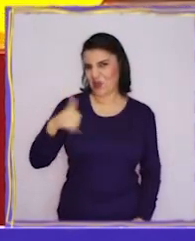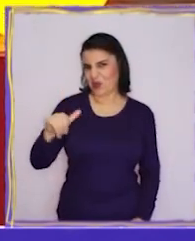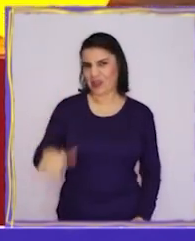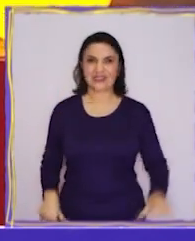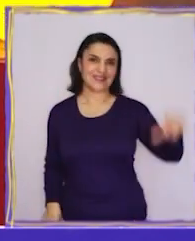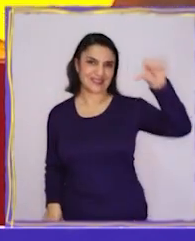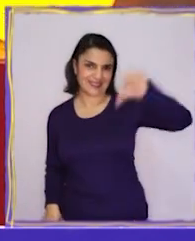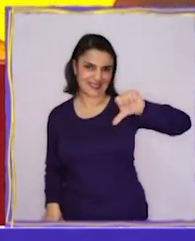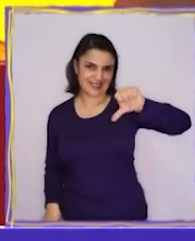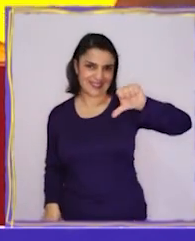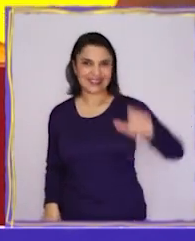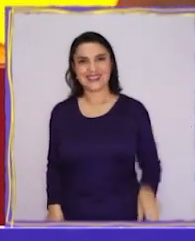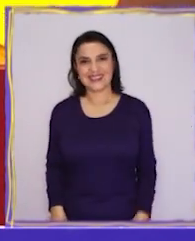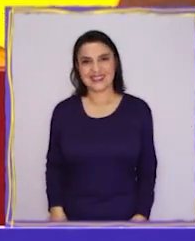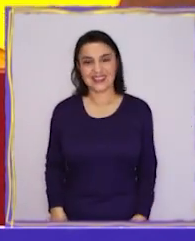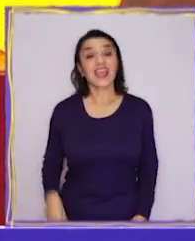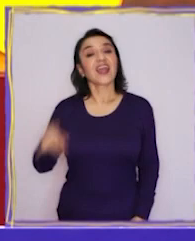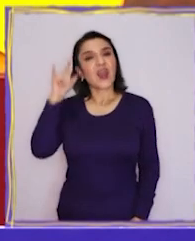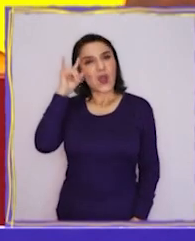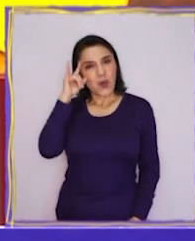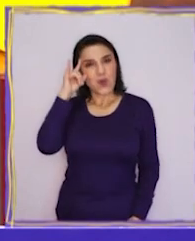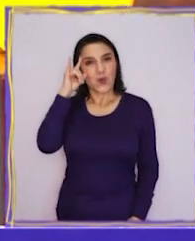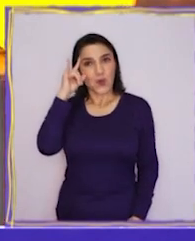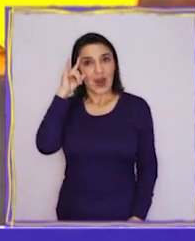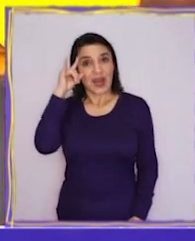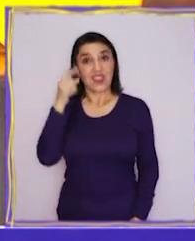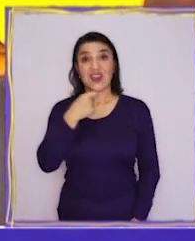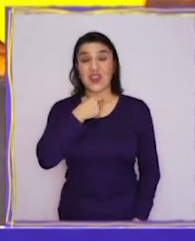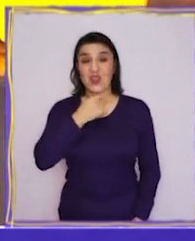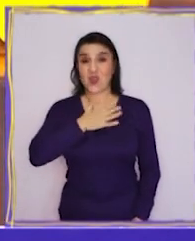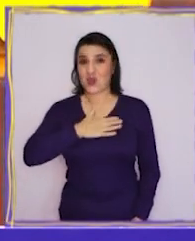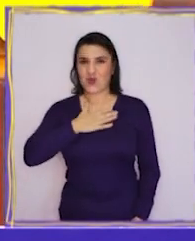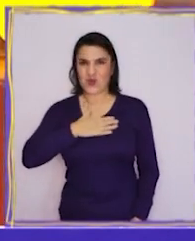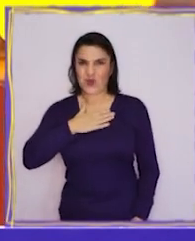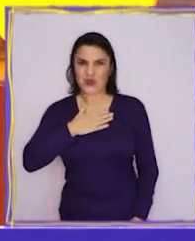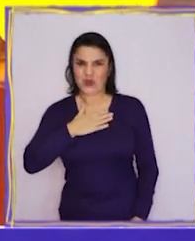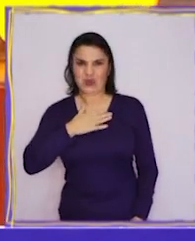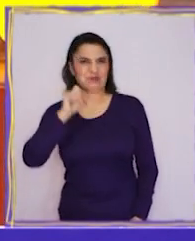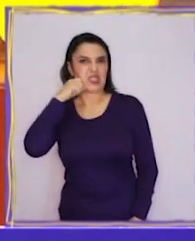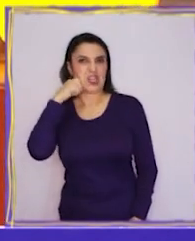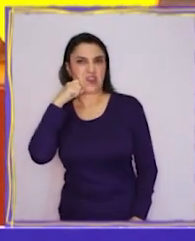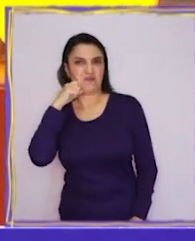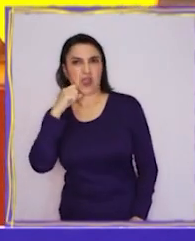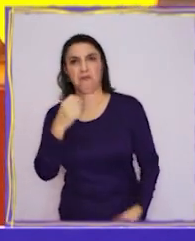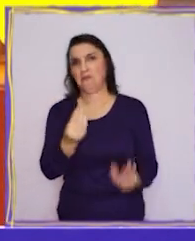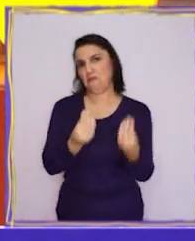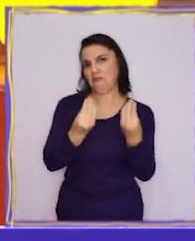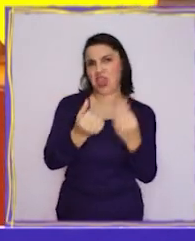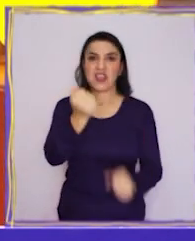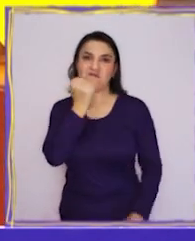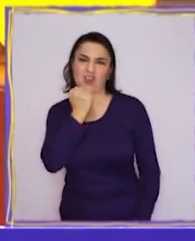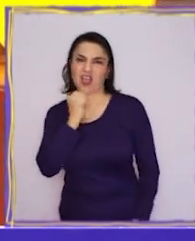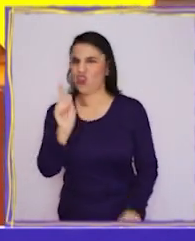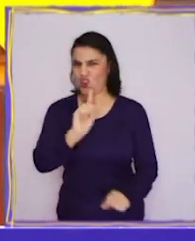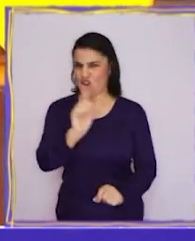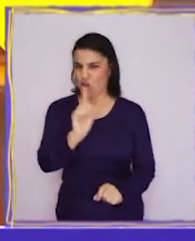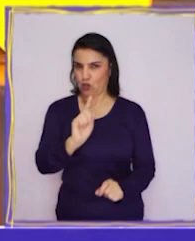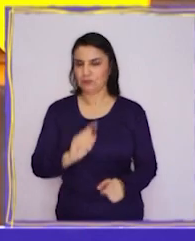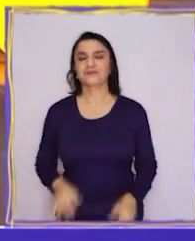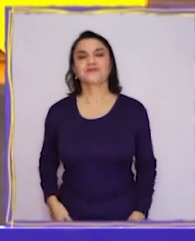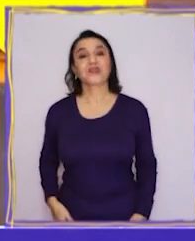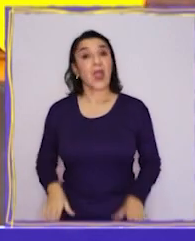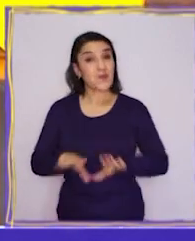no les gusta, dedos hacia abajo. Recuerden que sobre gustos no hay respuestas ni buenas ni malas.